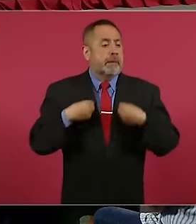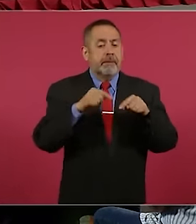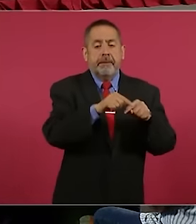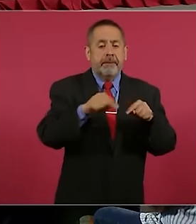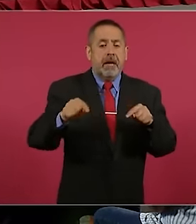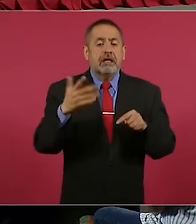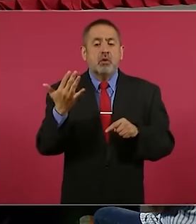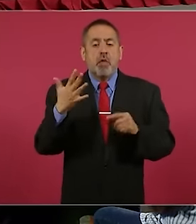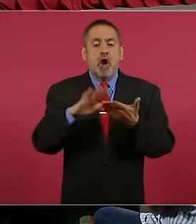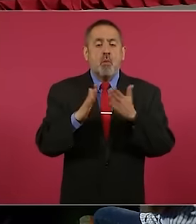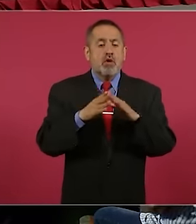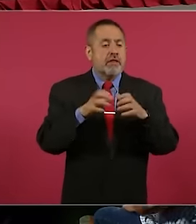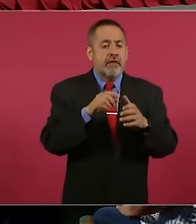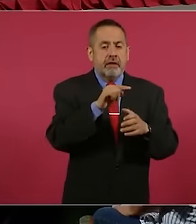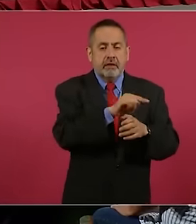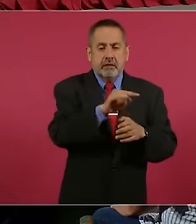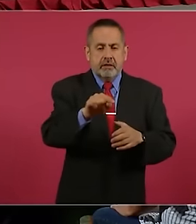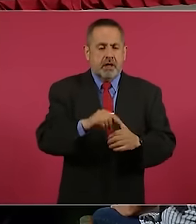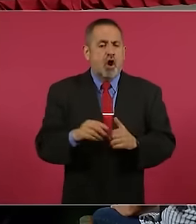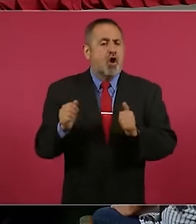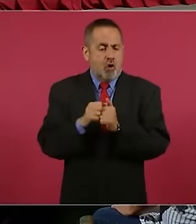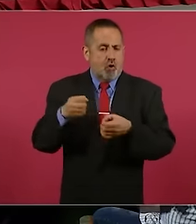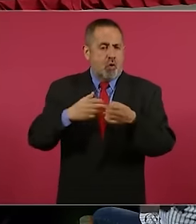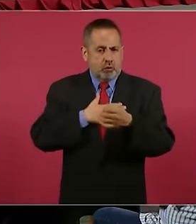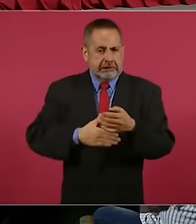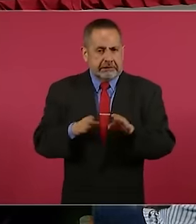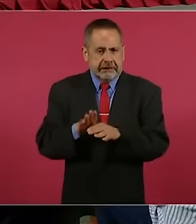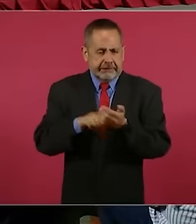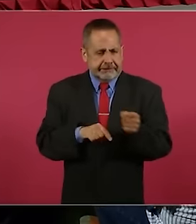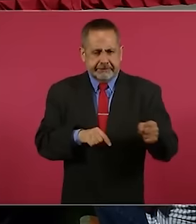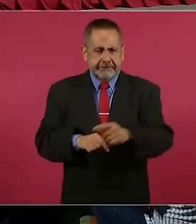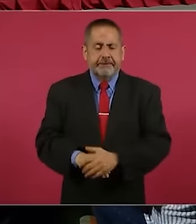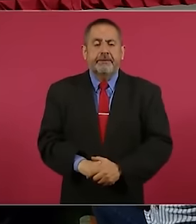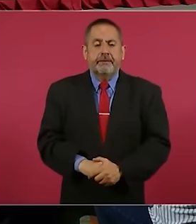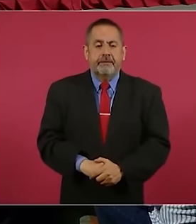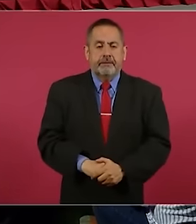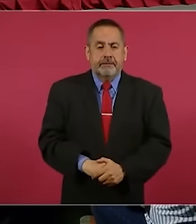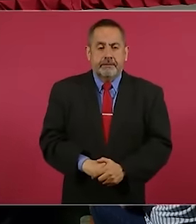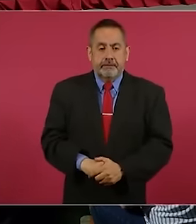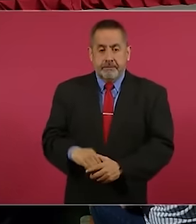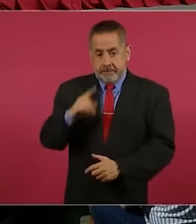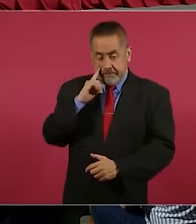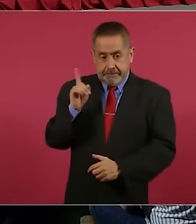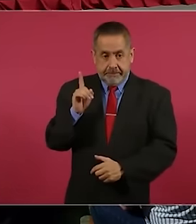50 comunidades, con una visión de justicia histórica. El acueducto yaqui